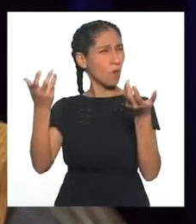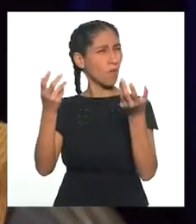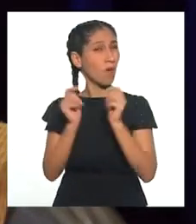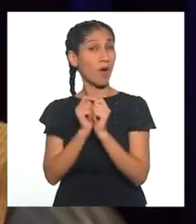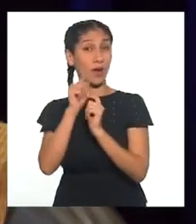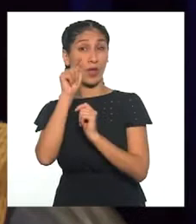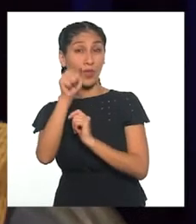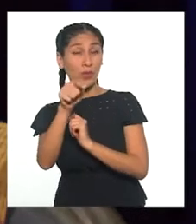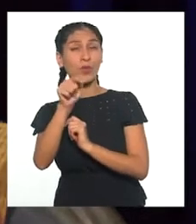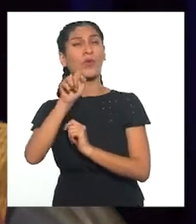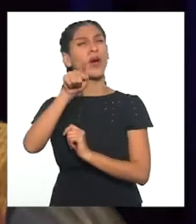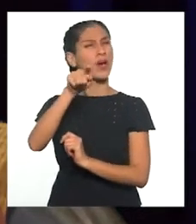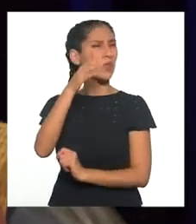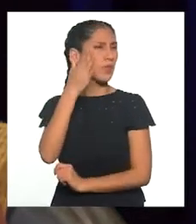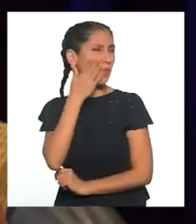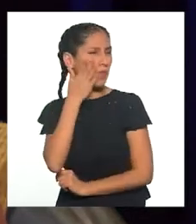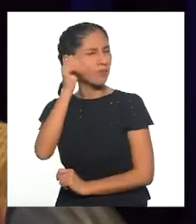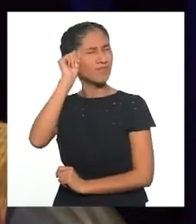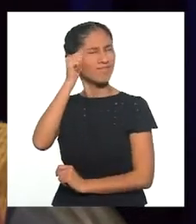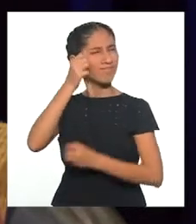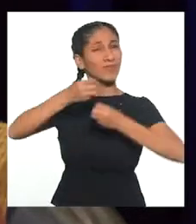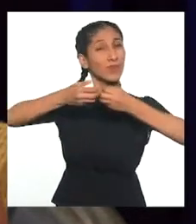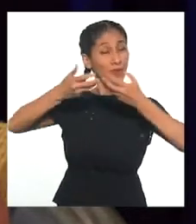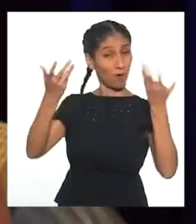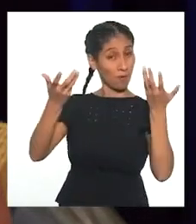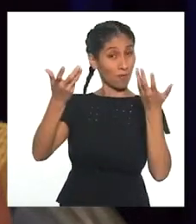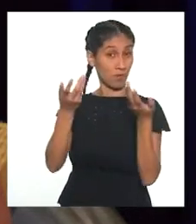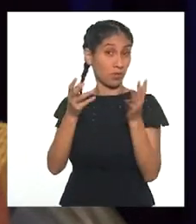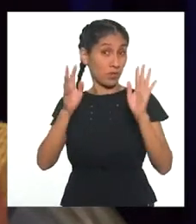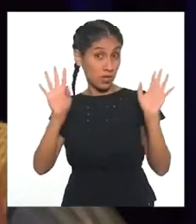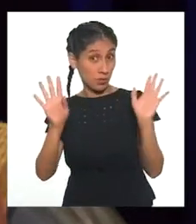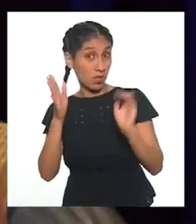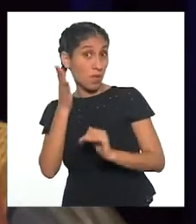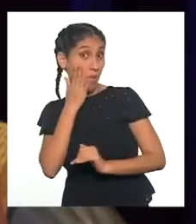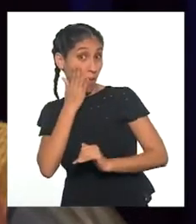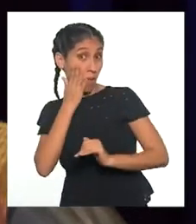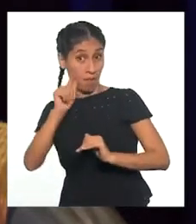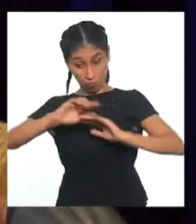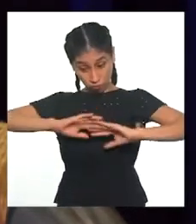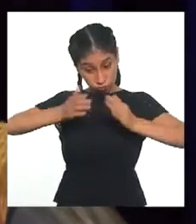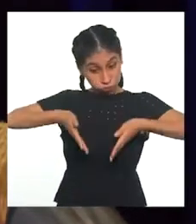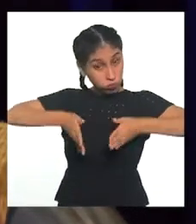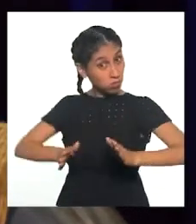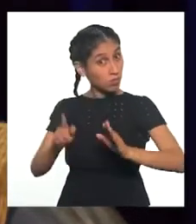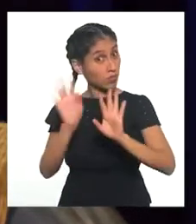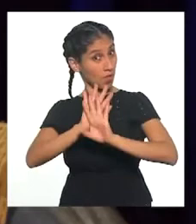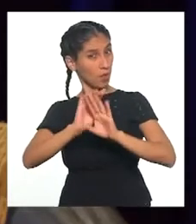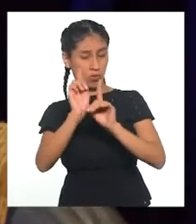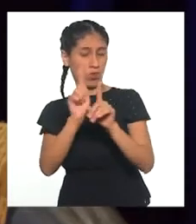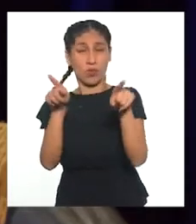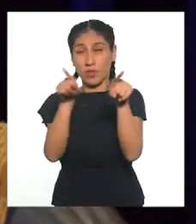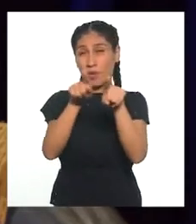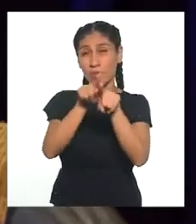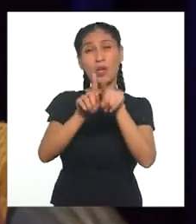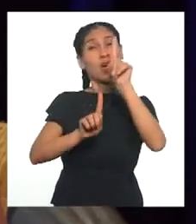conmemoramos a nuestras madres, no solo las biológicas, sino a las que cumplen ese rol?